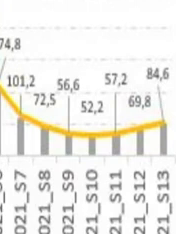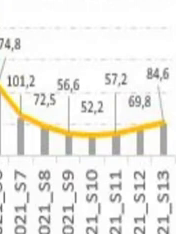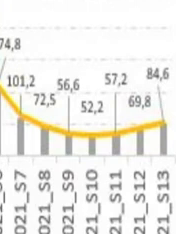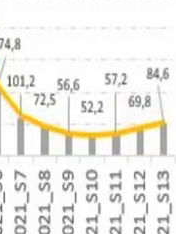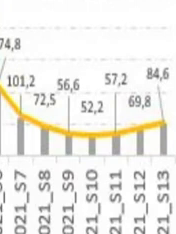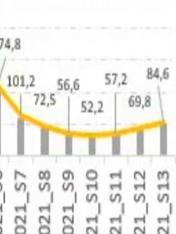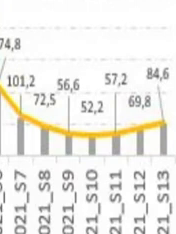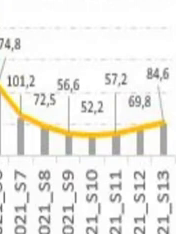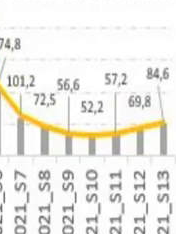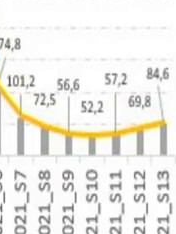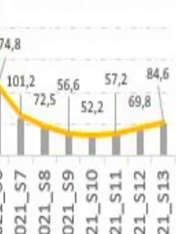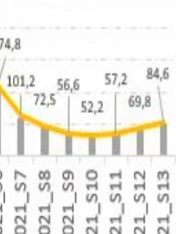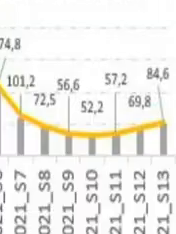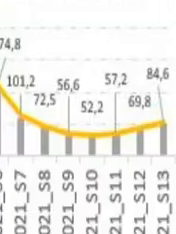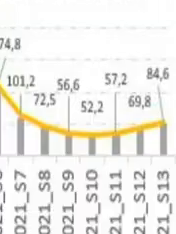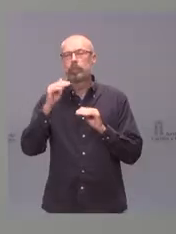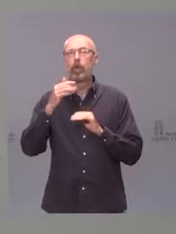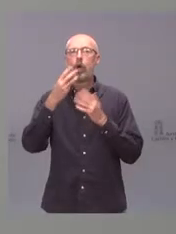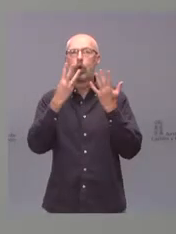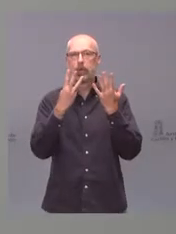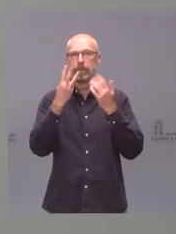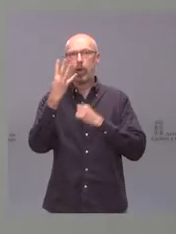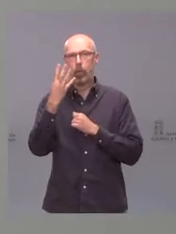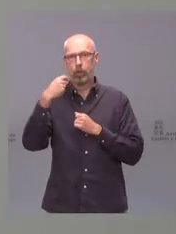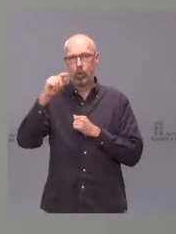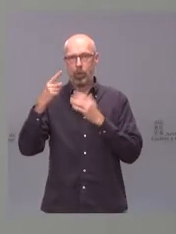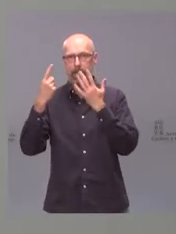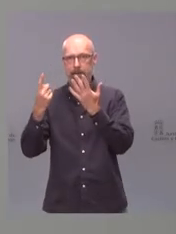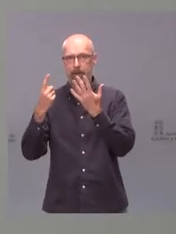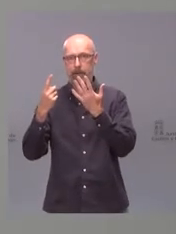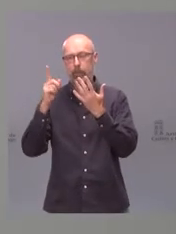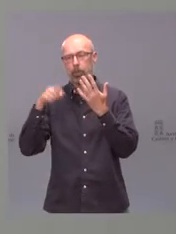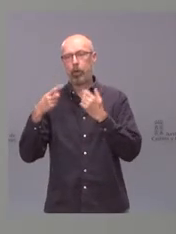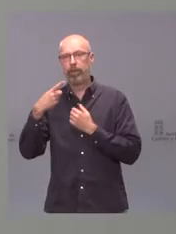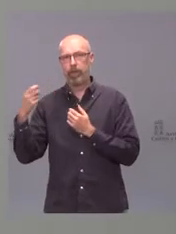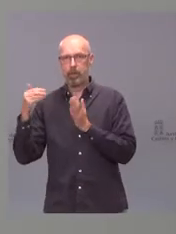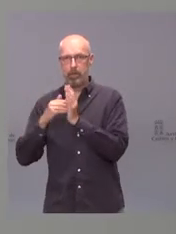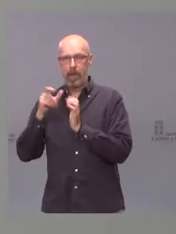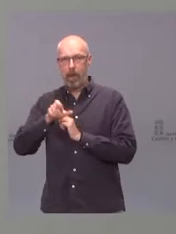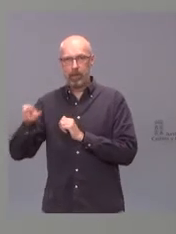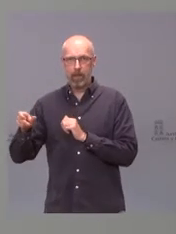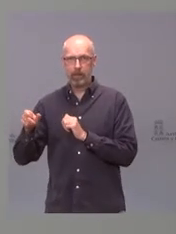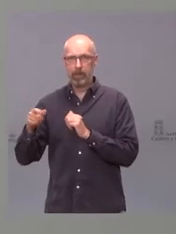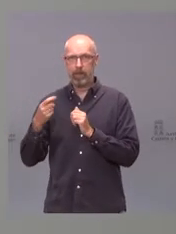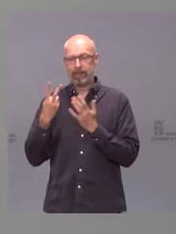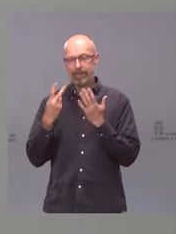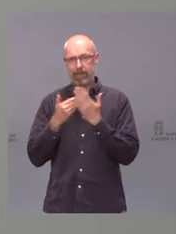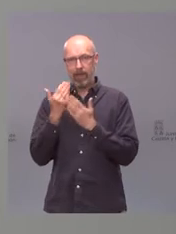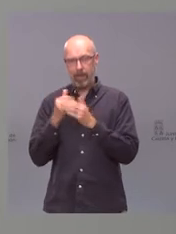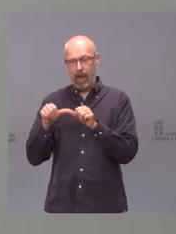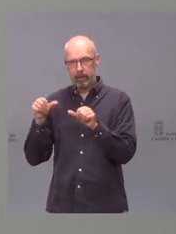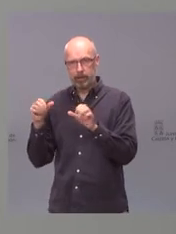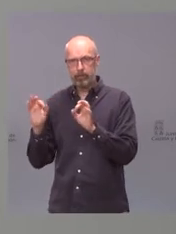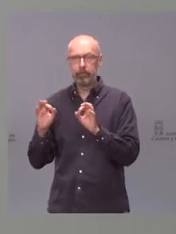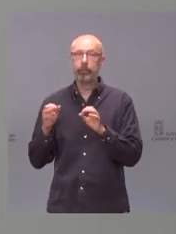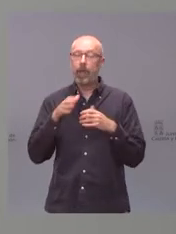tasa de 84,6 por 100.000 habitantes en la incidencia acumulada a 7 días. Las tasas de incidencia y